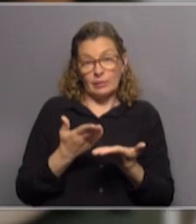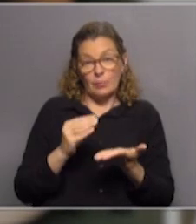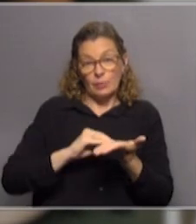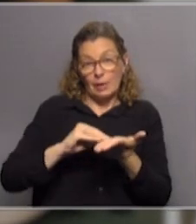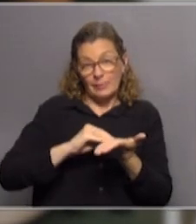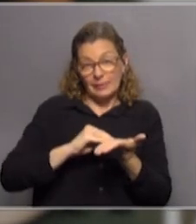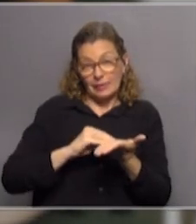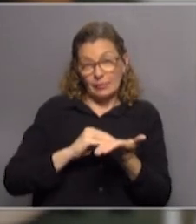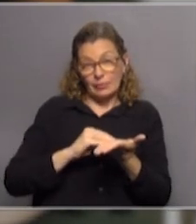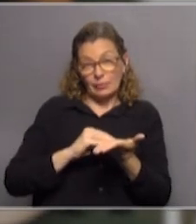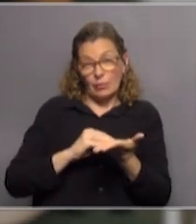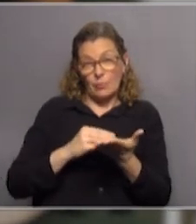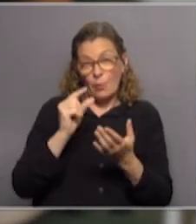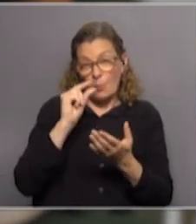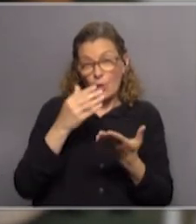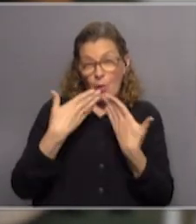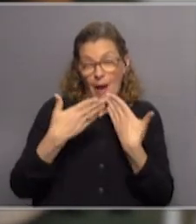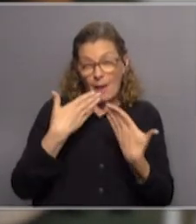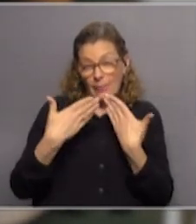administración con escaso diálogo